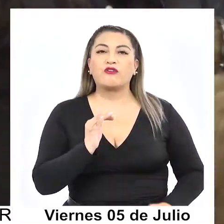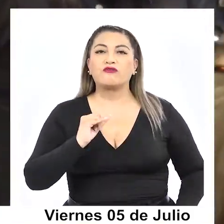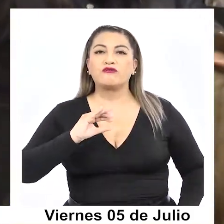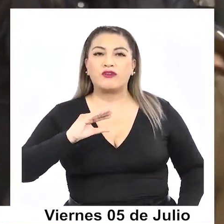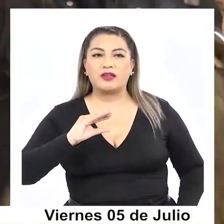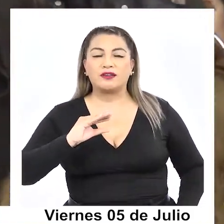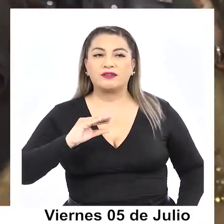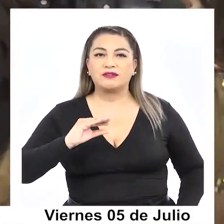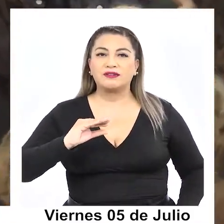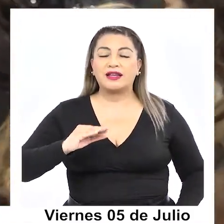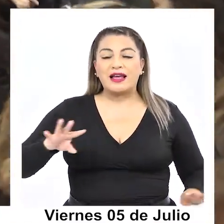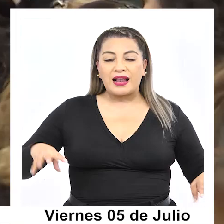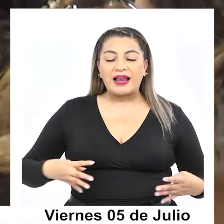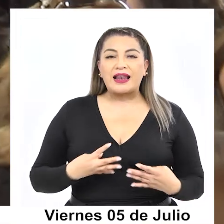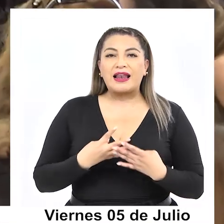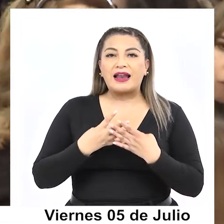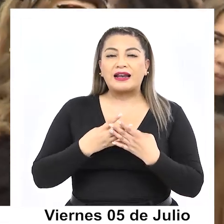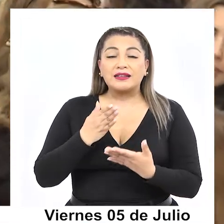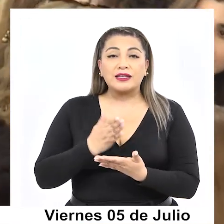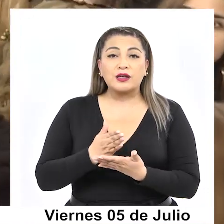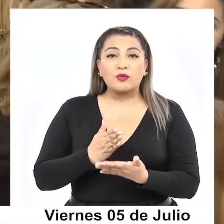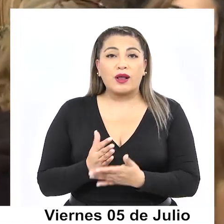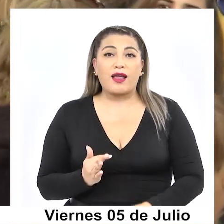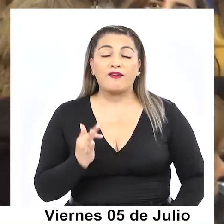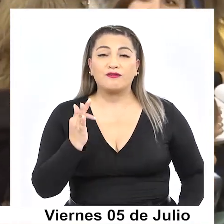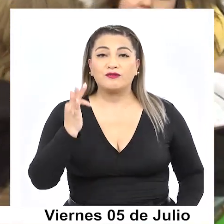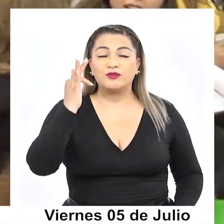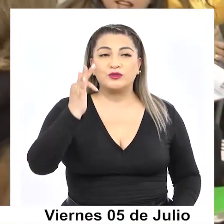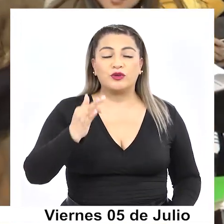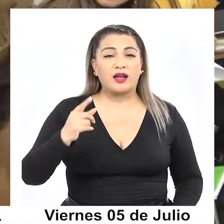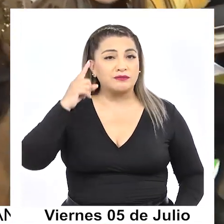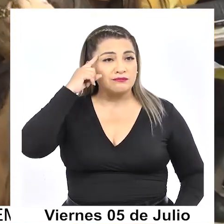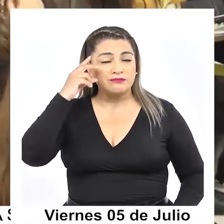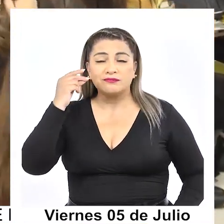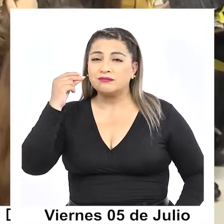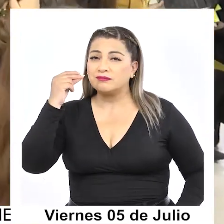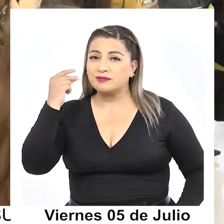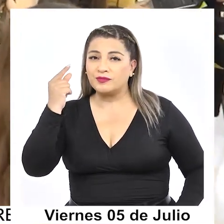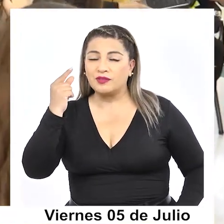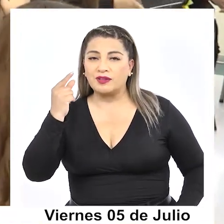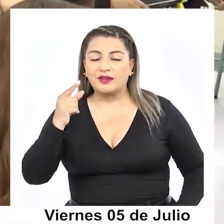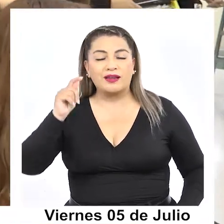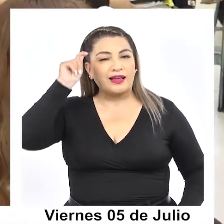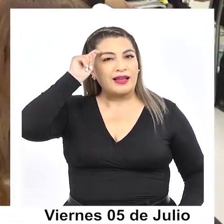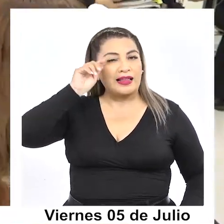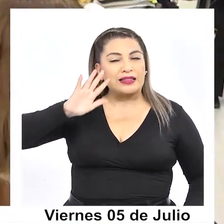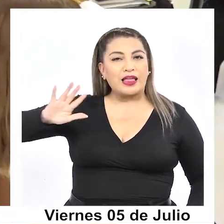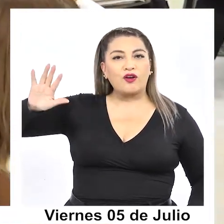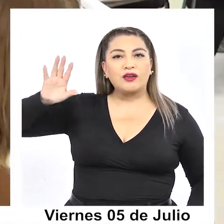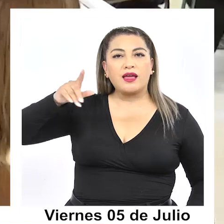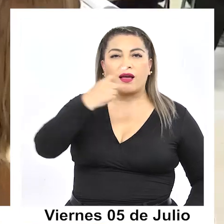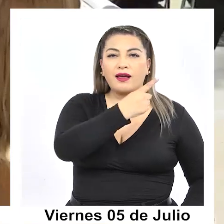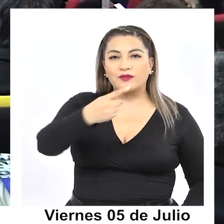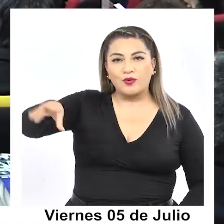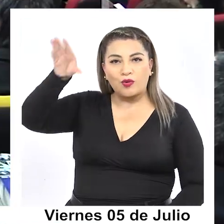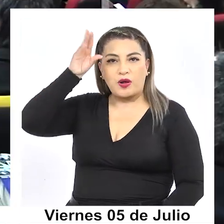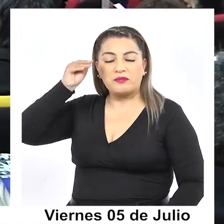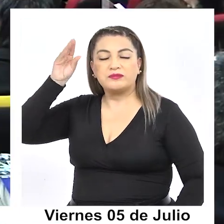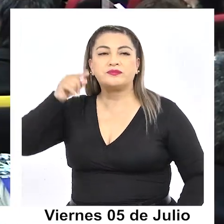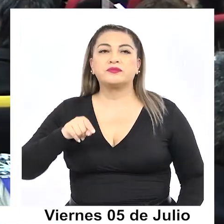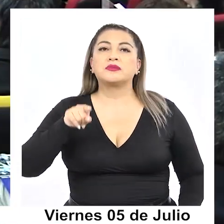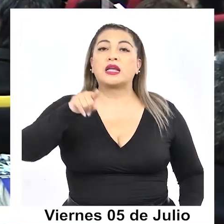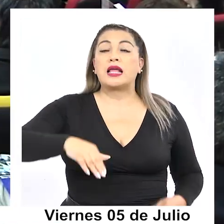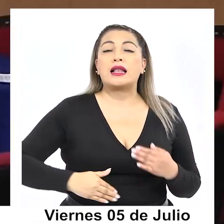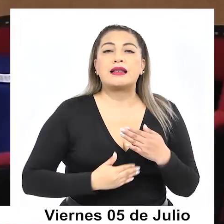Transferencia Red Aula Futura, innovando a través de la teoría del aprendizaje. En las